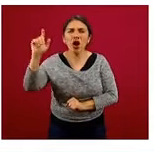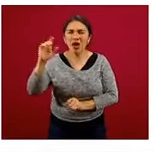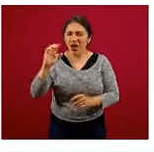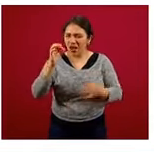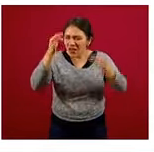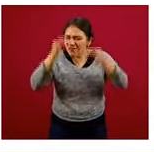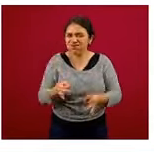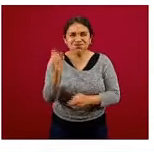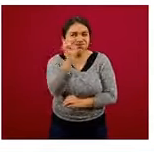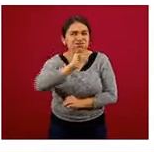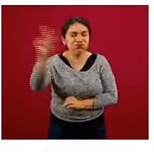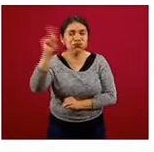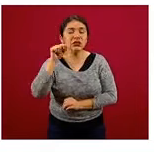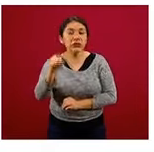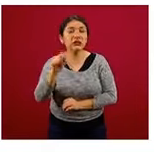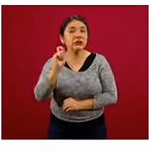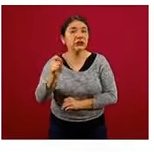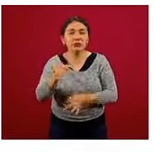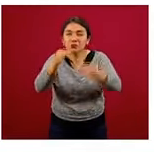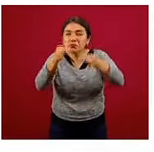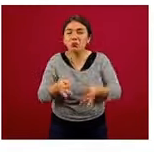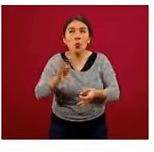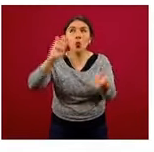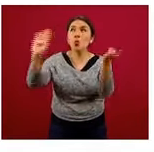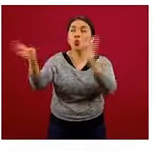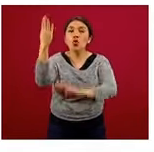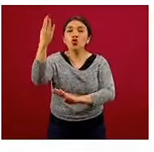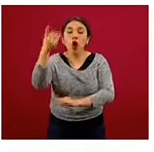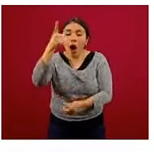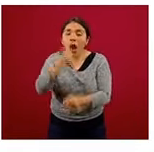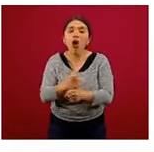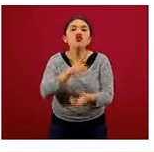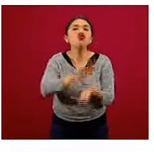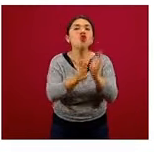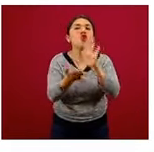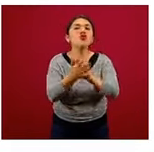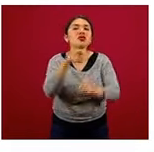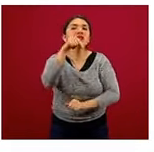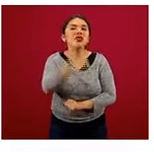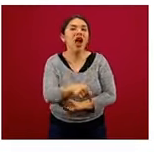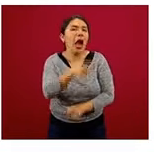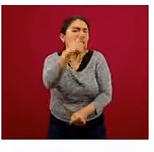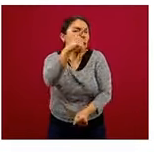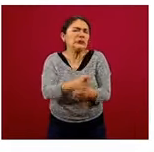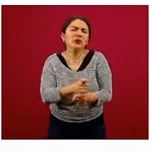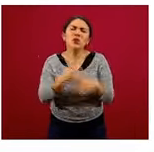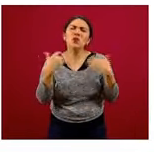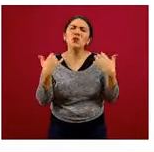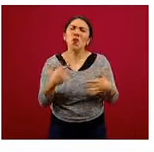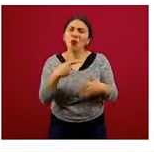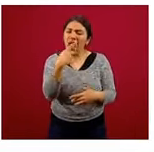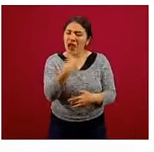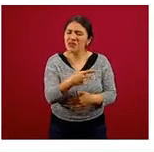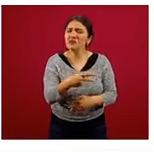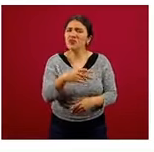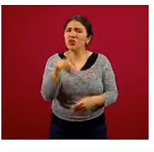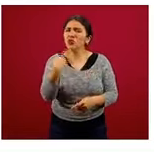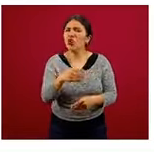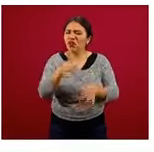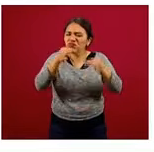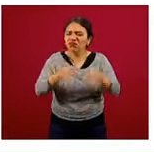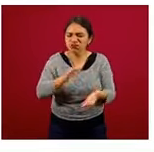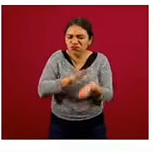alto en fibra? Casi, casi que les voy a decir del mundo. La tortilla. La tortilla es un cereal de grano